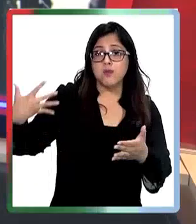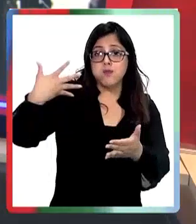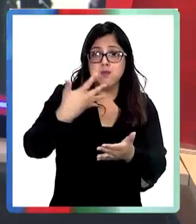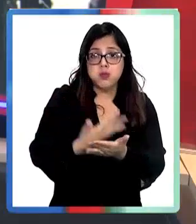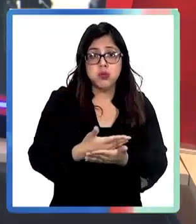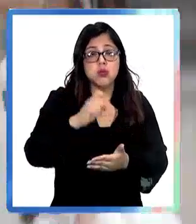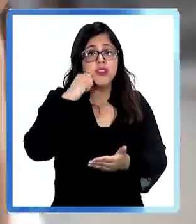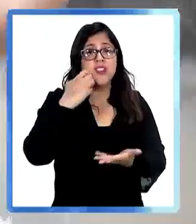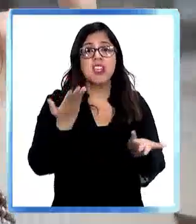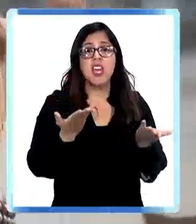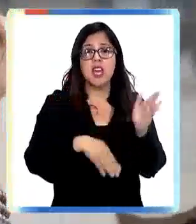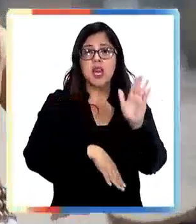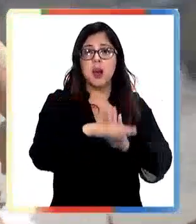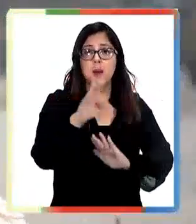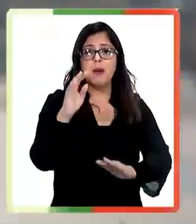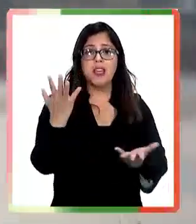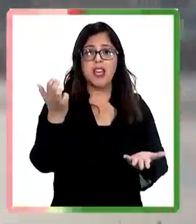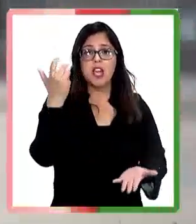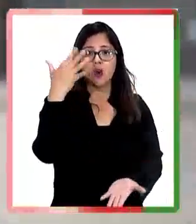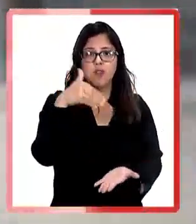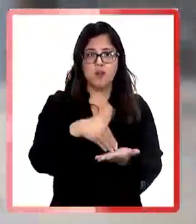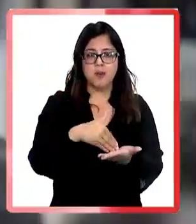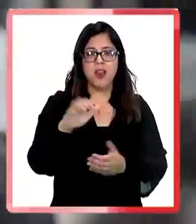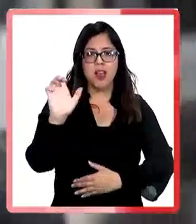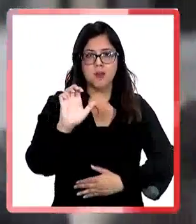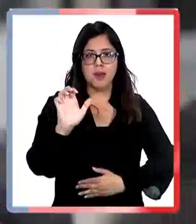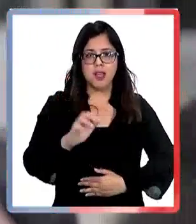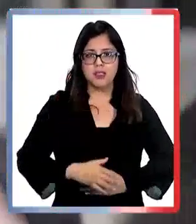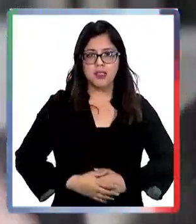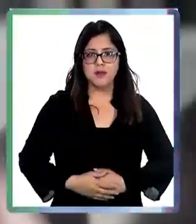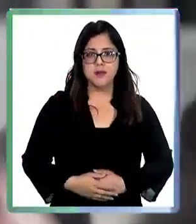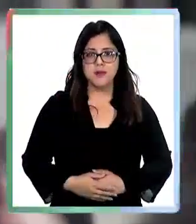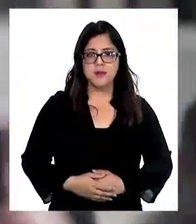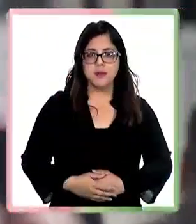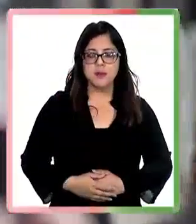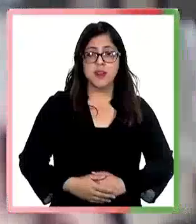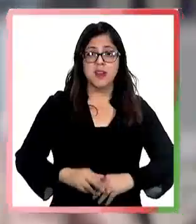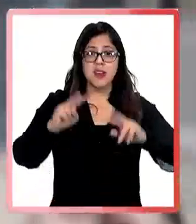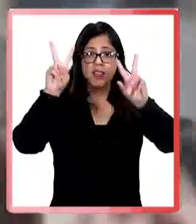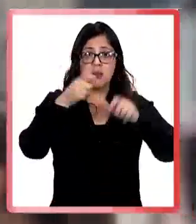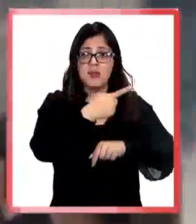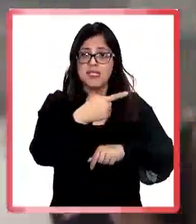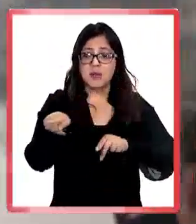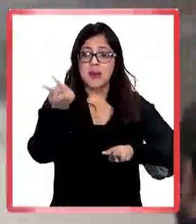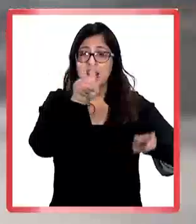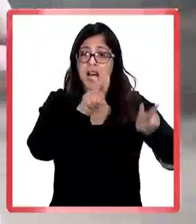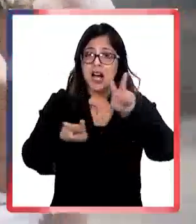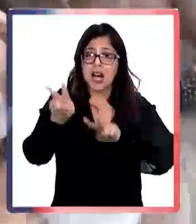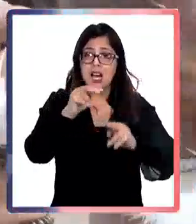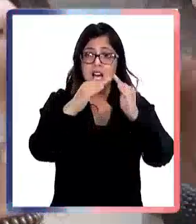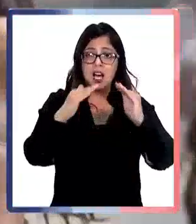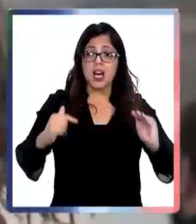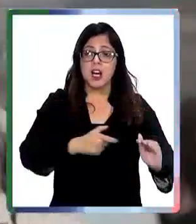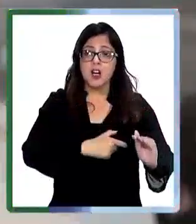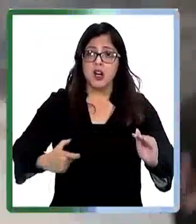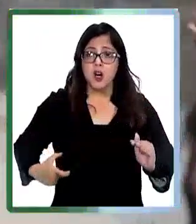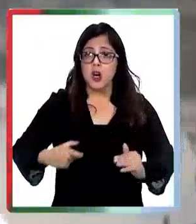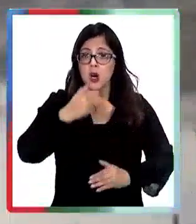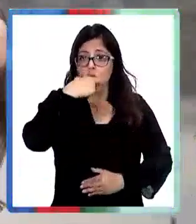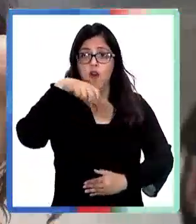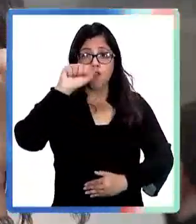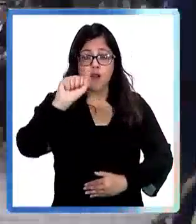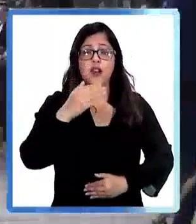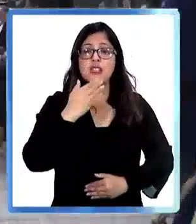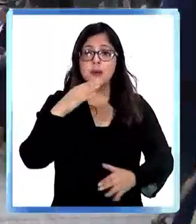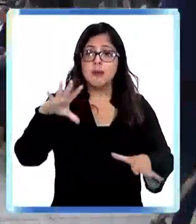el presidente Gabriel Boric, junto al alcalde de Rapa Nui, encabezaron una ceremonia para celebrar la reapertura de la isla, que estuvo cerrada durante